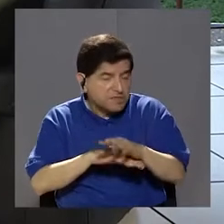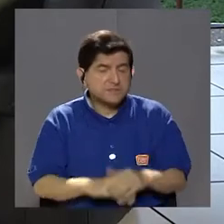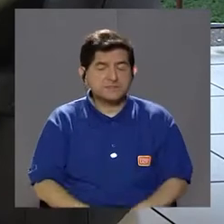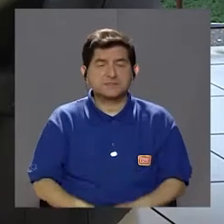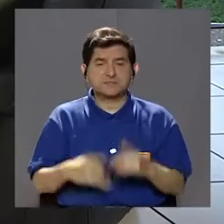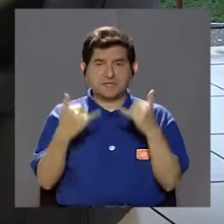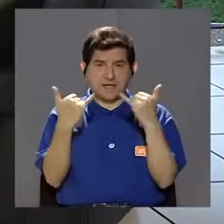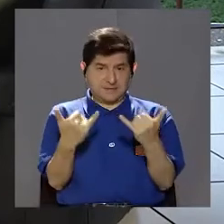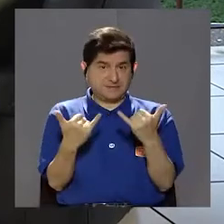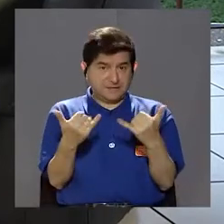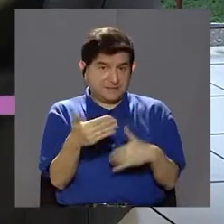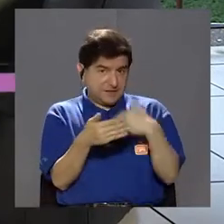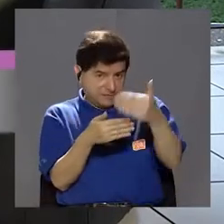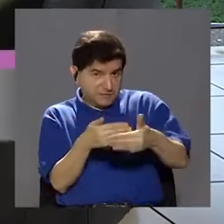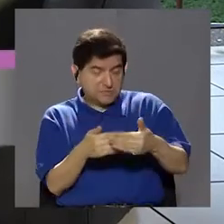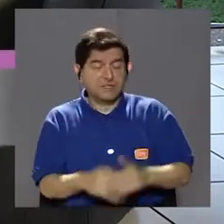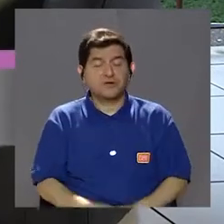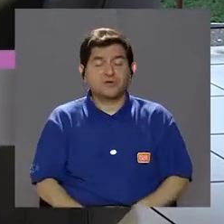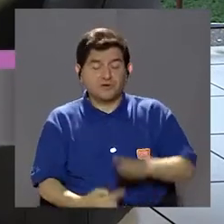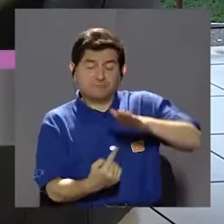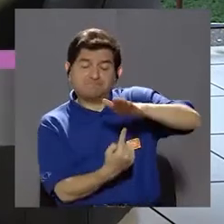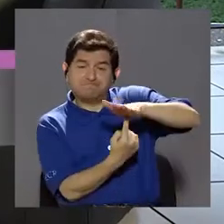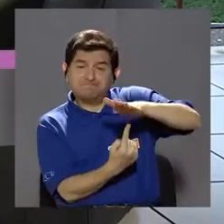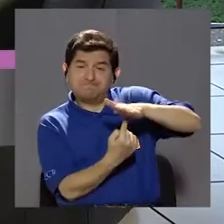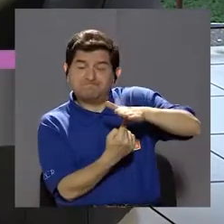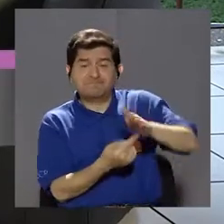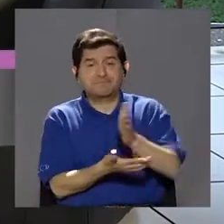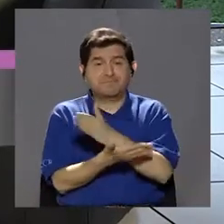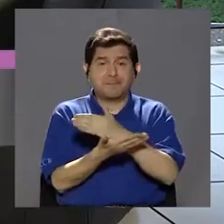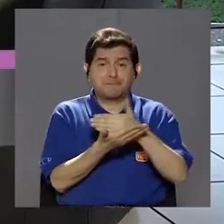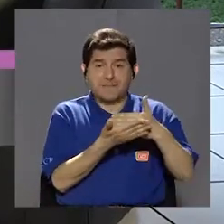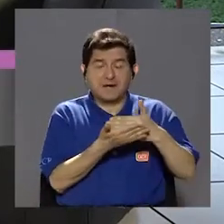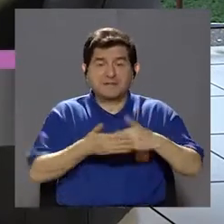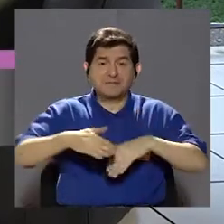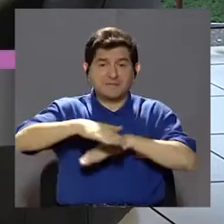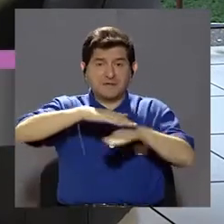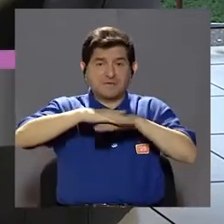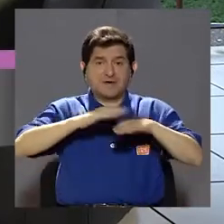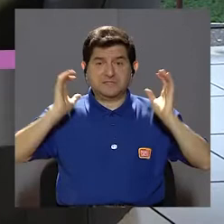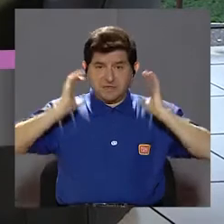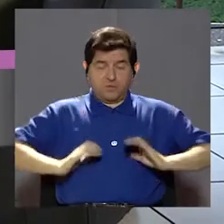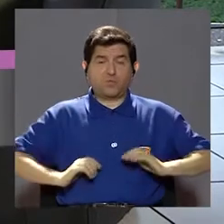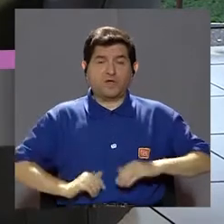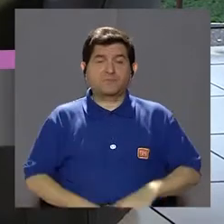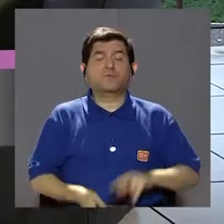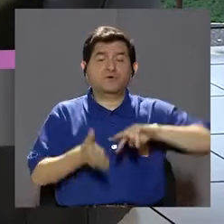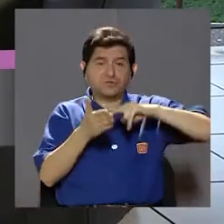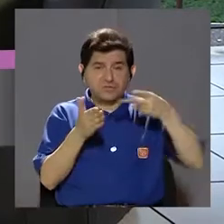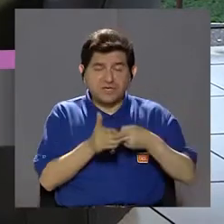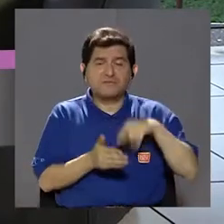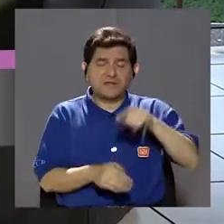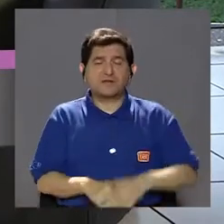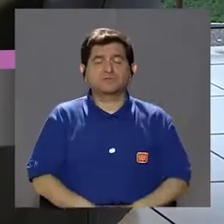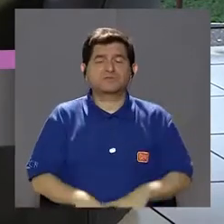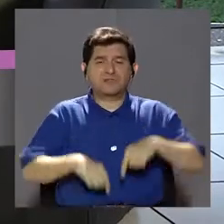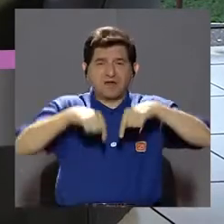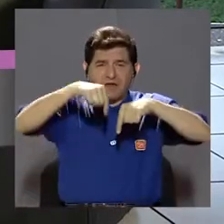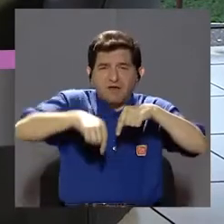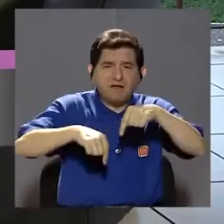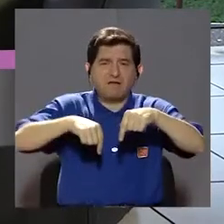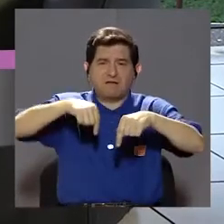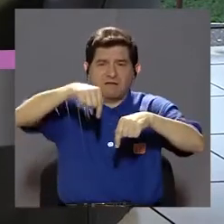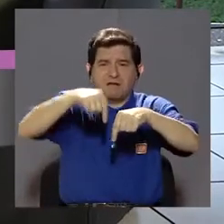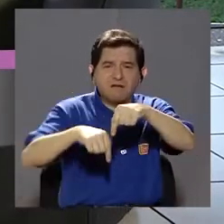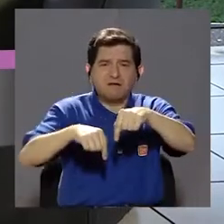Las consecuencias... Es que como es en el pie, es la base del cuerpo humano, si usted tiene un espolón, va a comenzar a renquear,